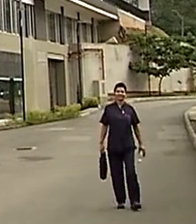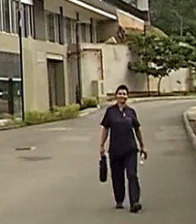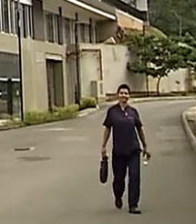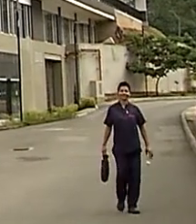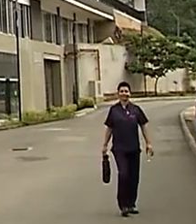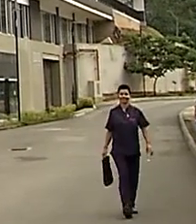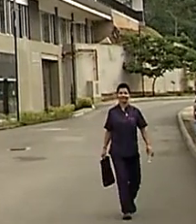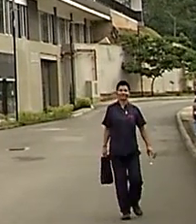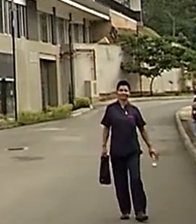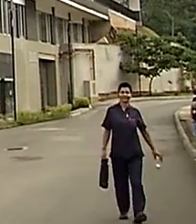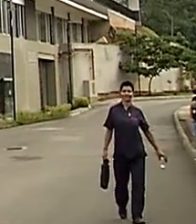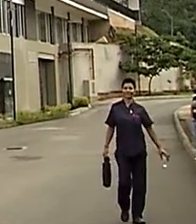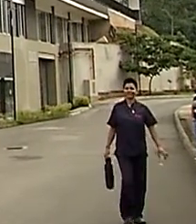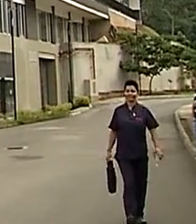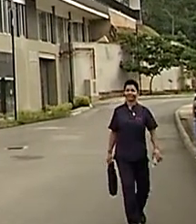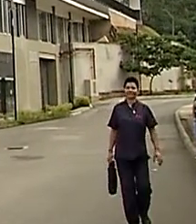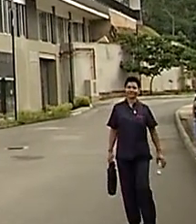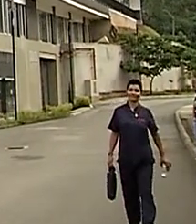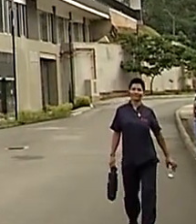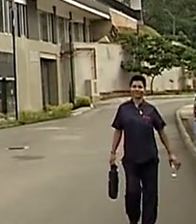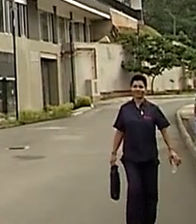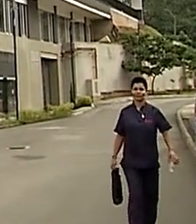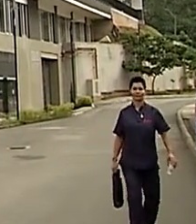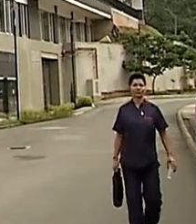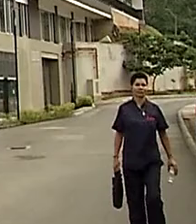¡Gracias! ¡Gracias!